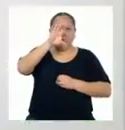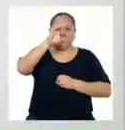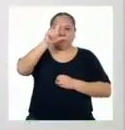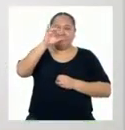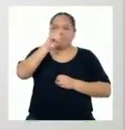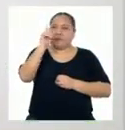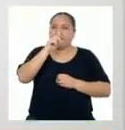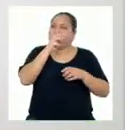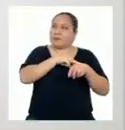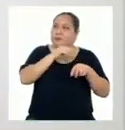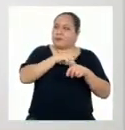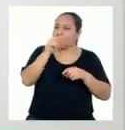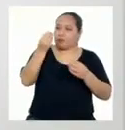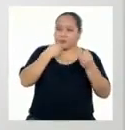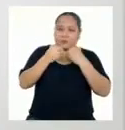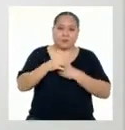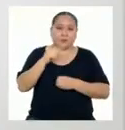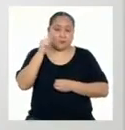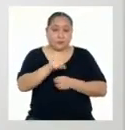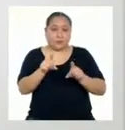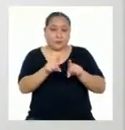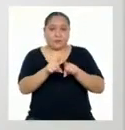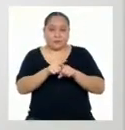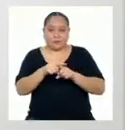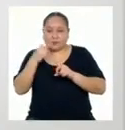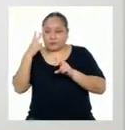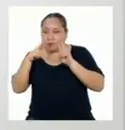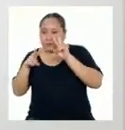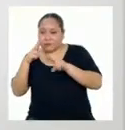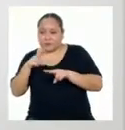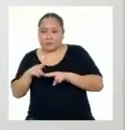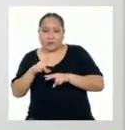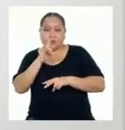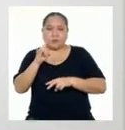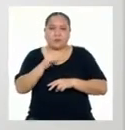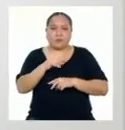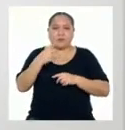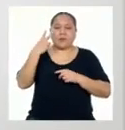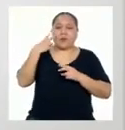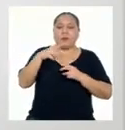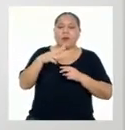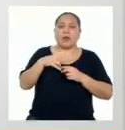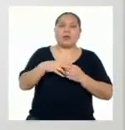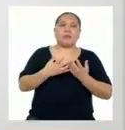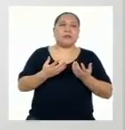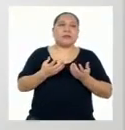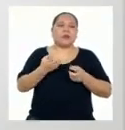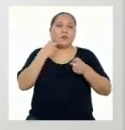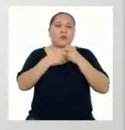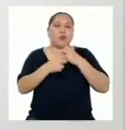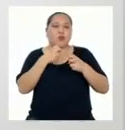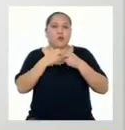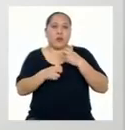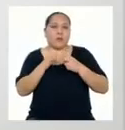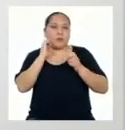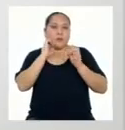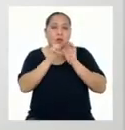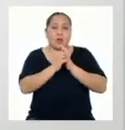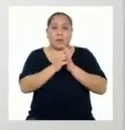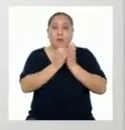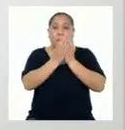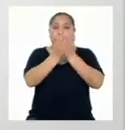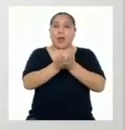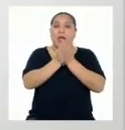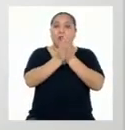alimentación Este tipo de energía También sirve Para identificar Averillas En maquinarias Grandes Como barcos O canales de riegos